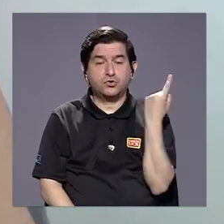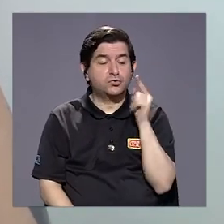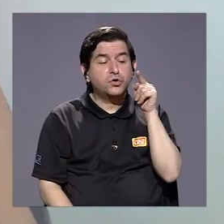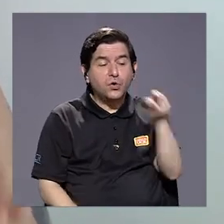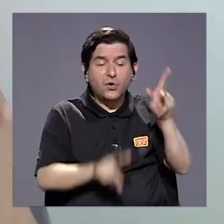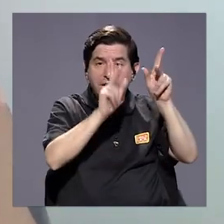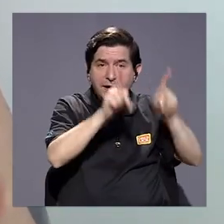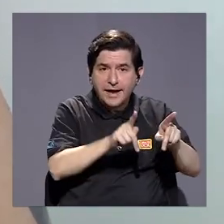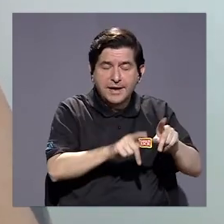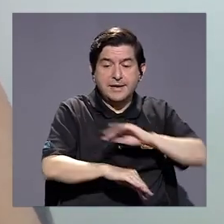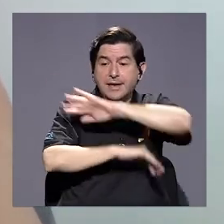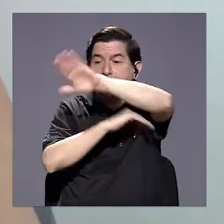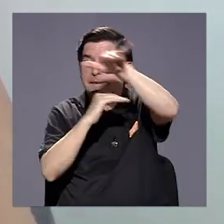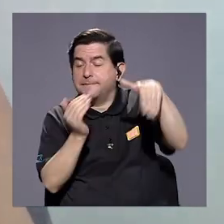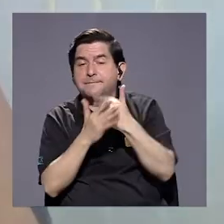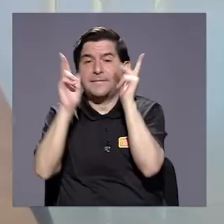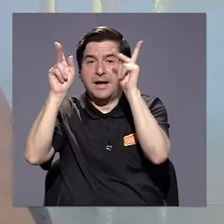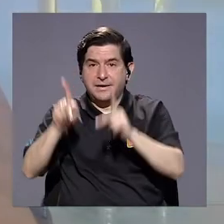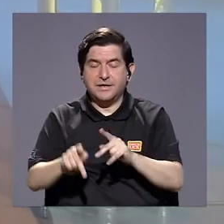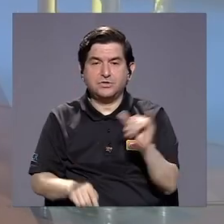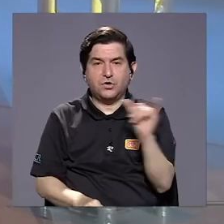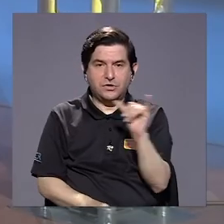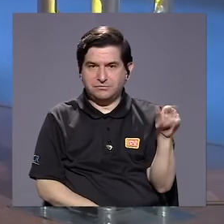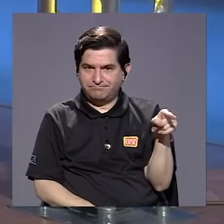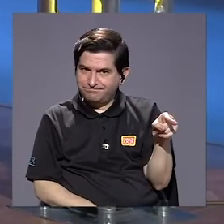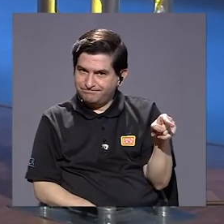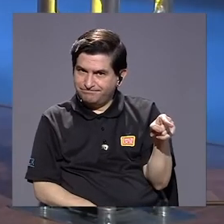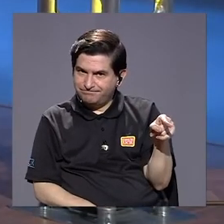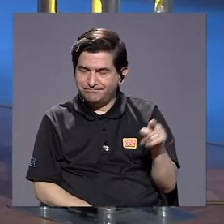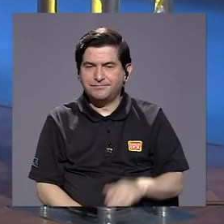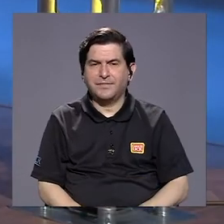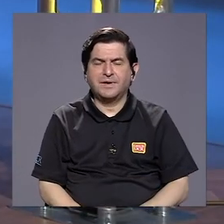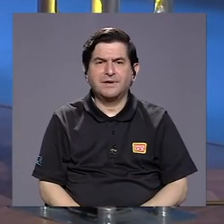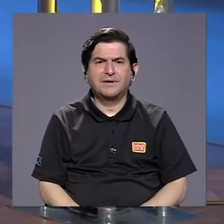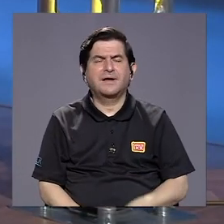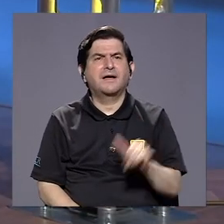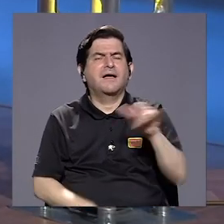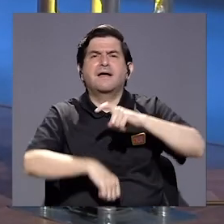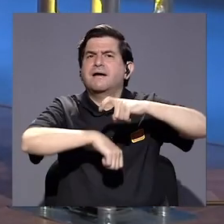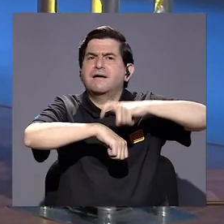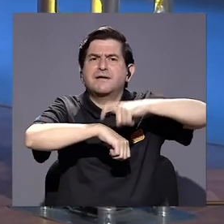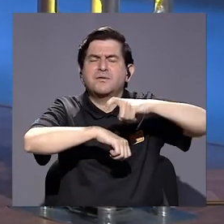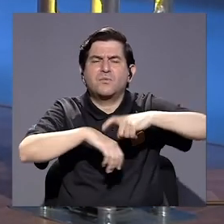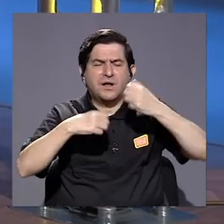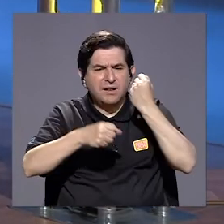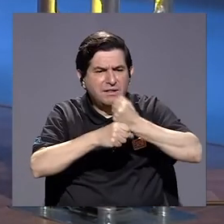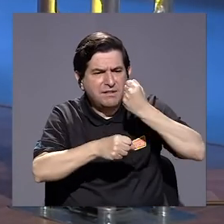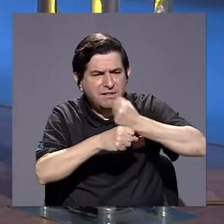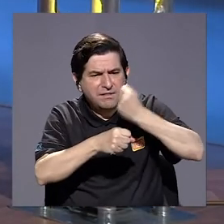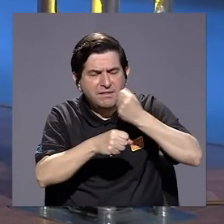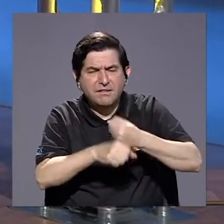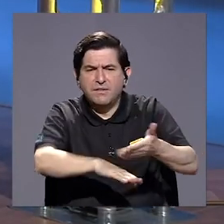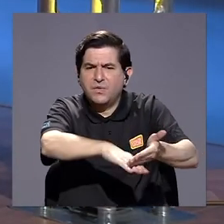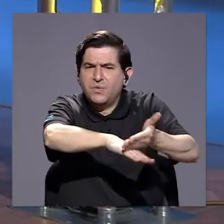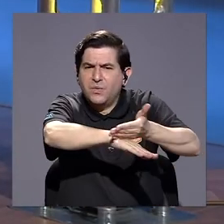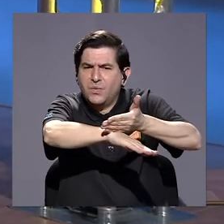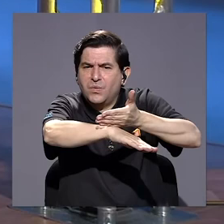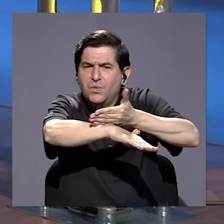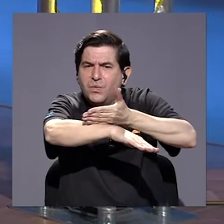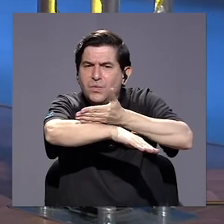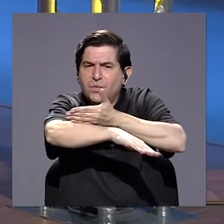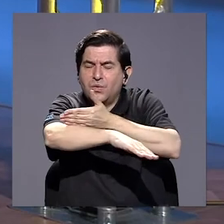persona sino para todas las personas como ella y al mismo tiempo ir trabajando en las mejoras